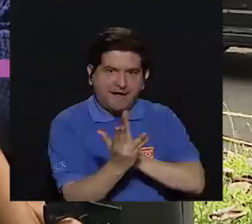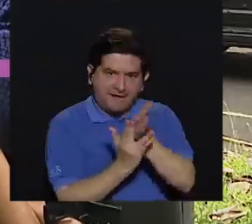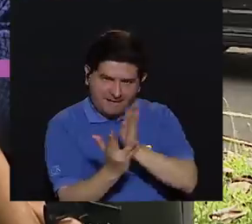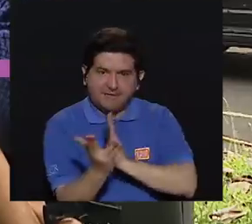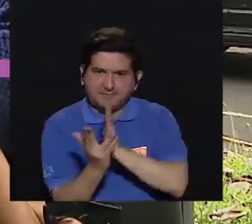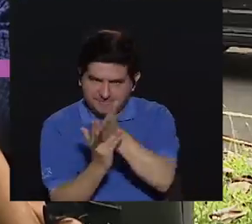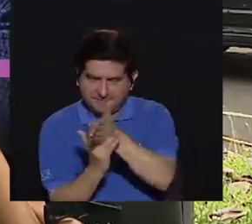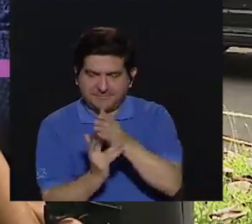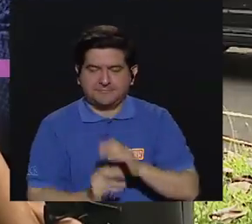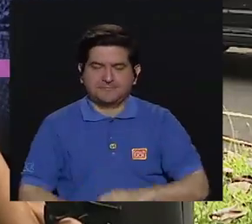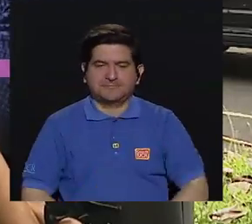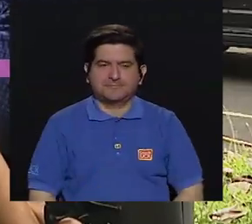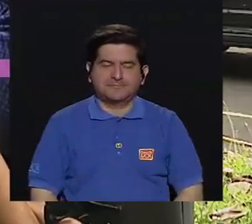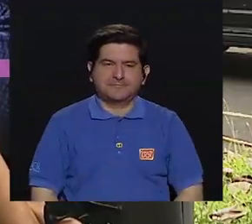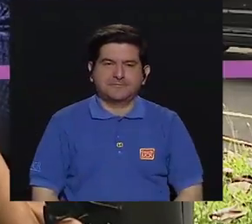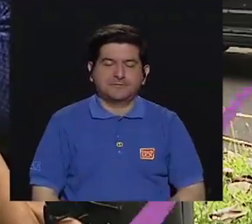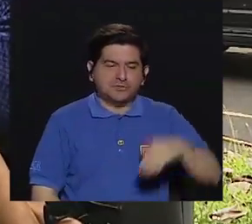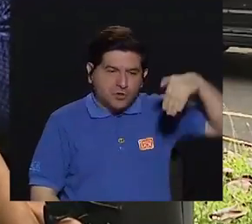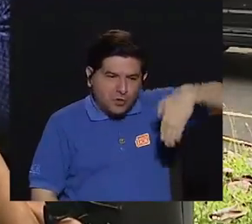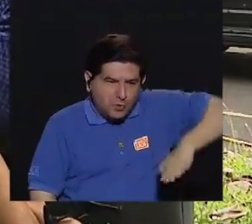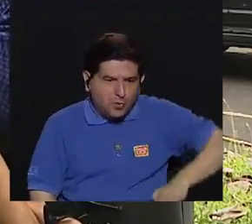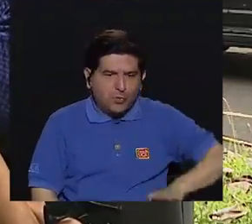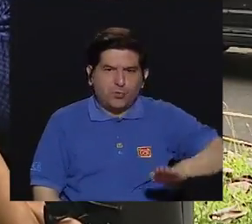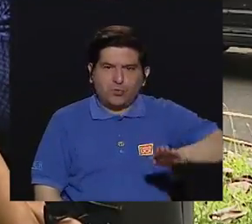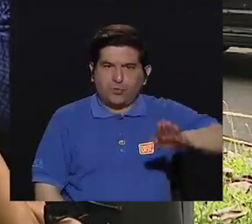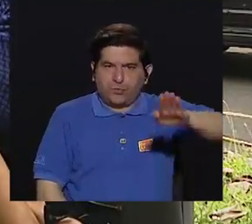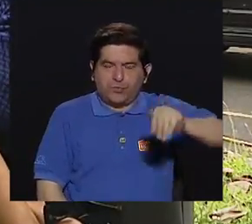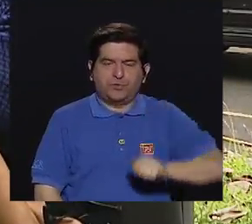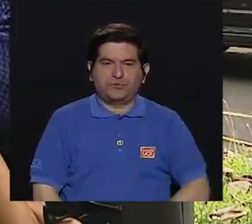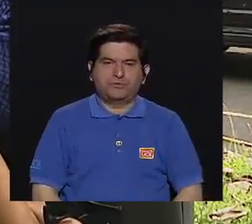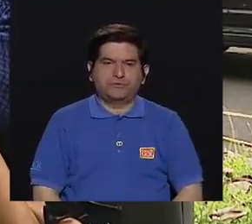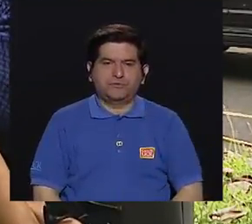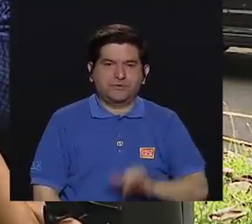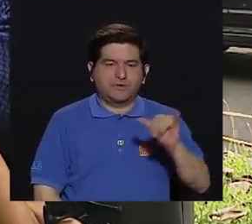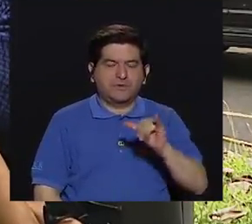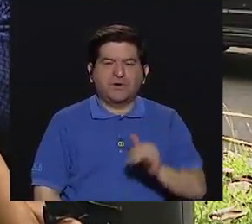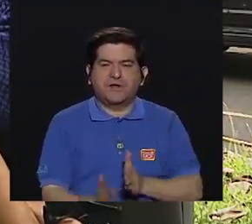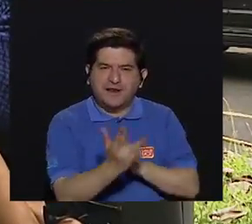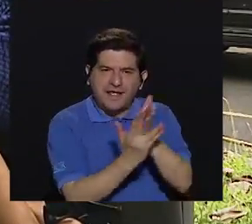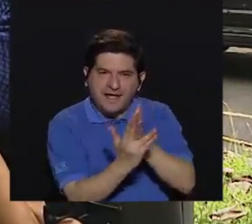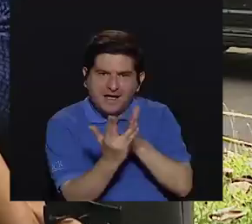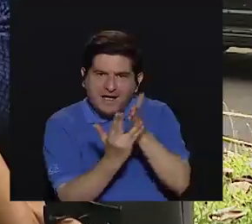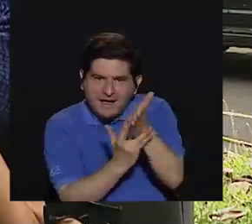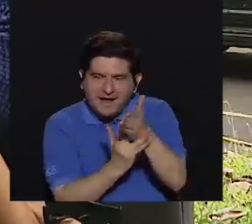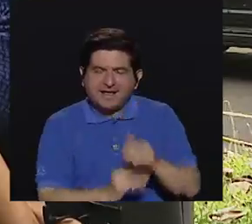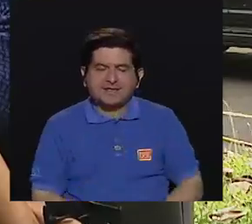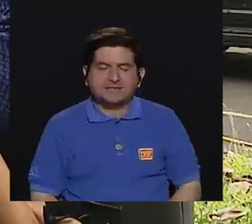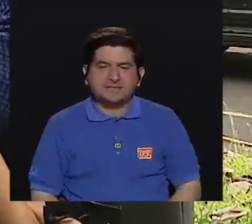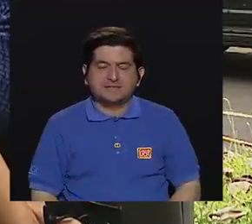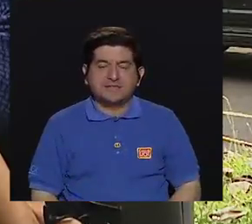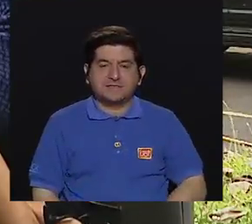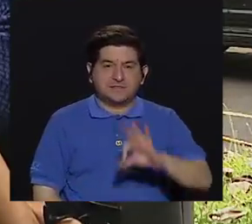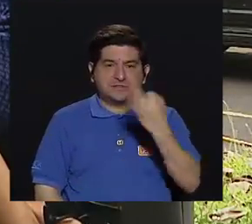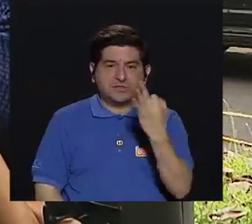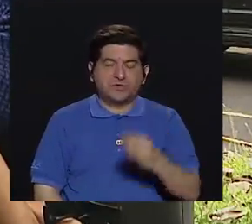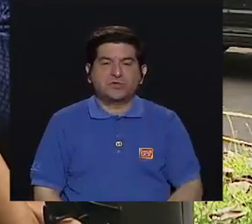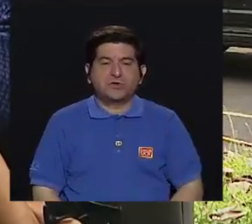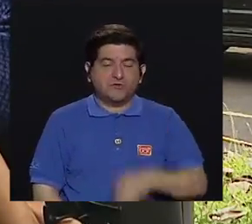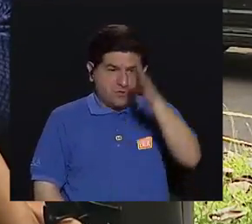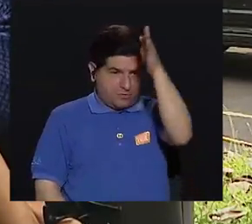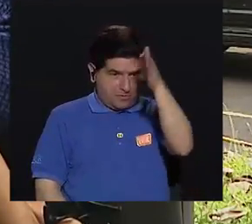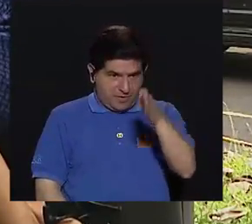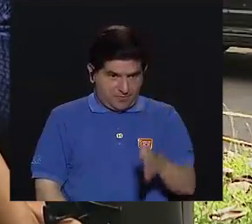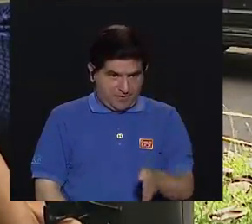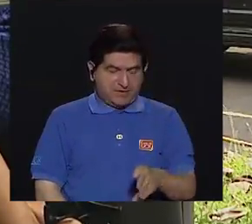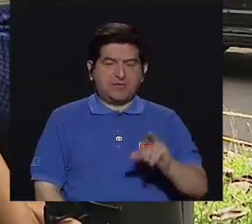accesibilidad, ¿verdad? De las rampas, de la accesibilidad a nivel vertical también,